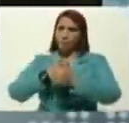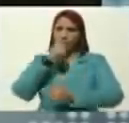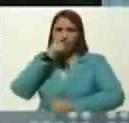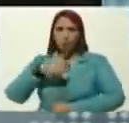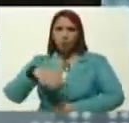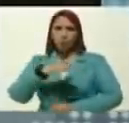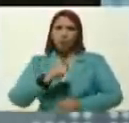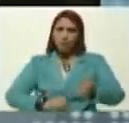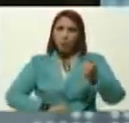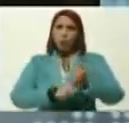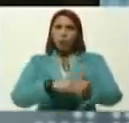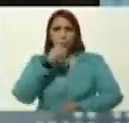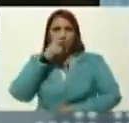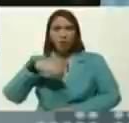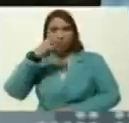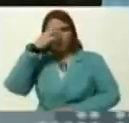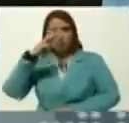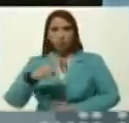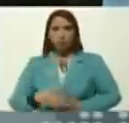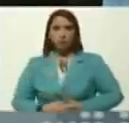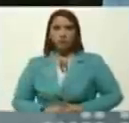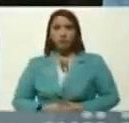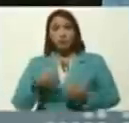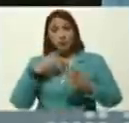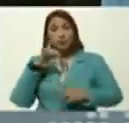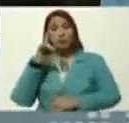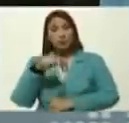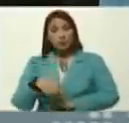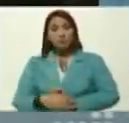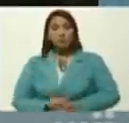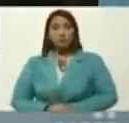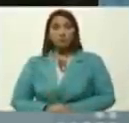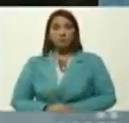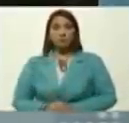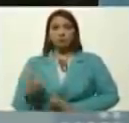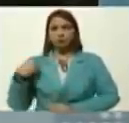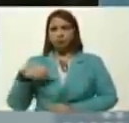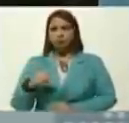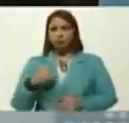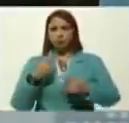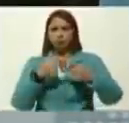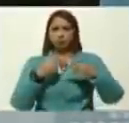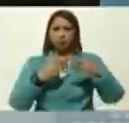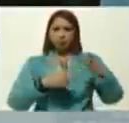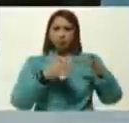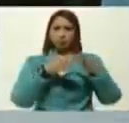mucho apoyo del pueblo mexicano, bueno, también, tuvimos varias reuniones,